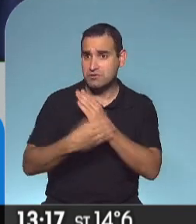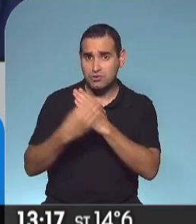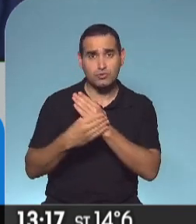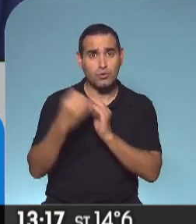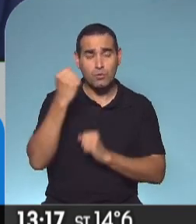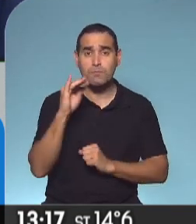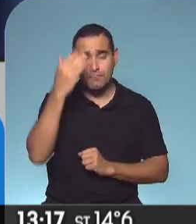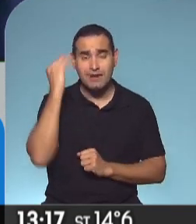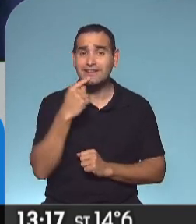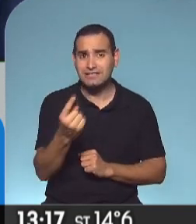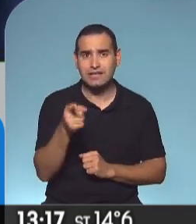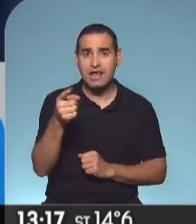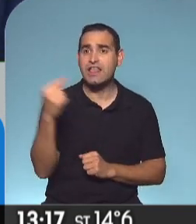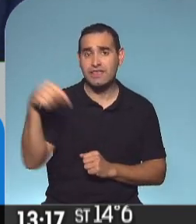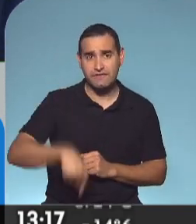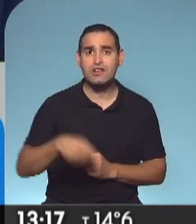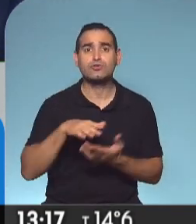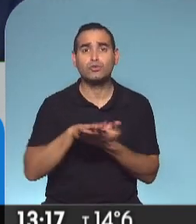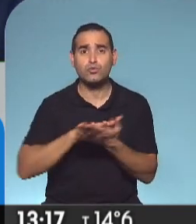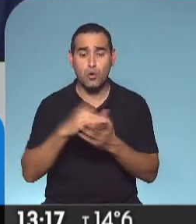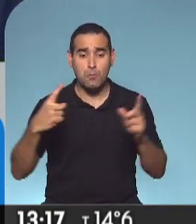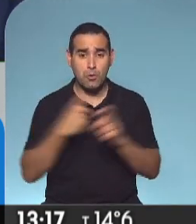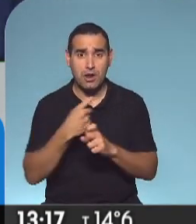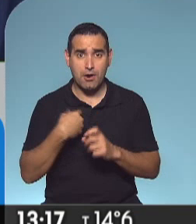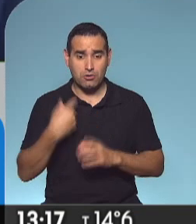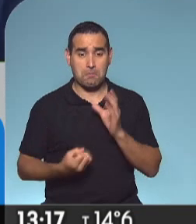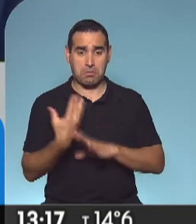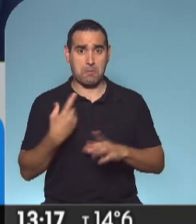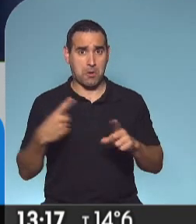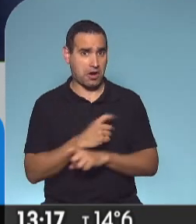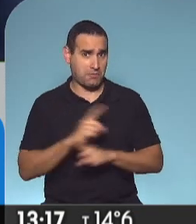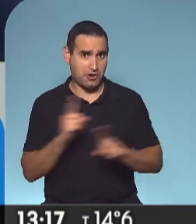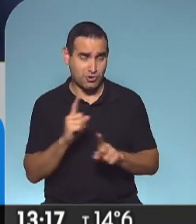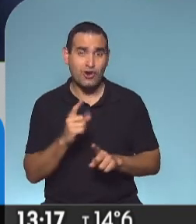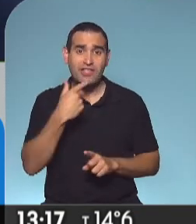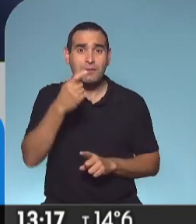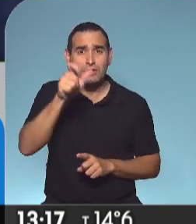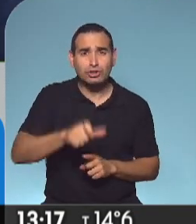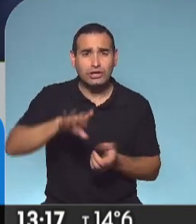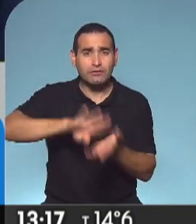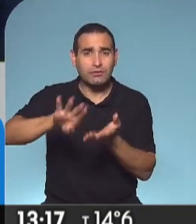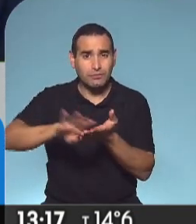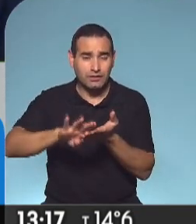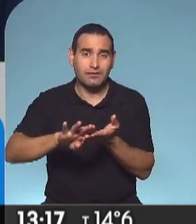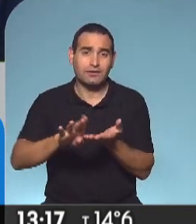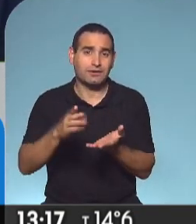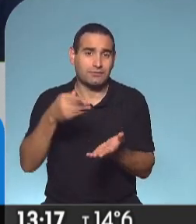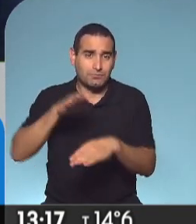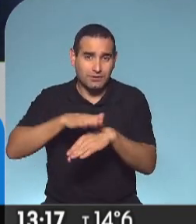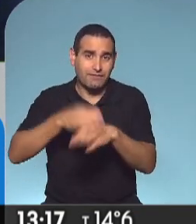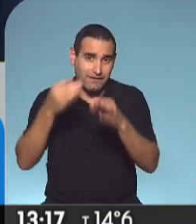Guzmán, cuando dijo que vinimos a resolver un problema que no creamos, que no hay deudores irresponsables sin acreedores irresponsables,